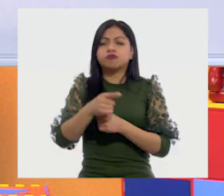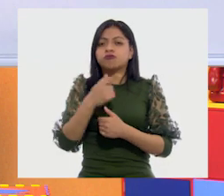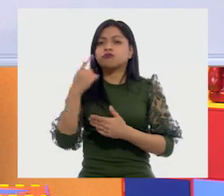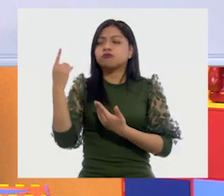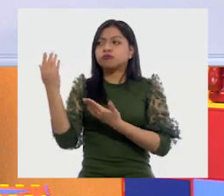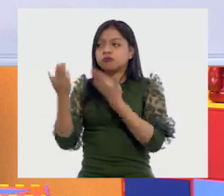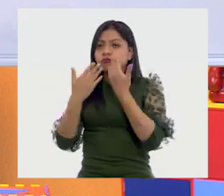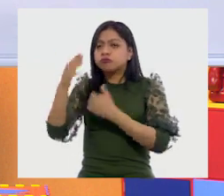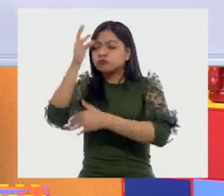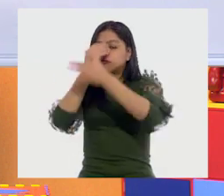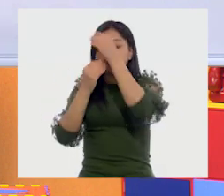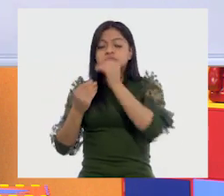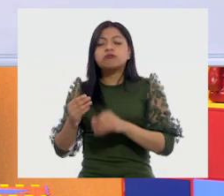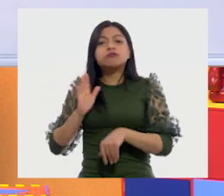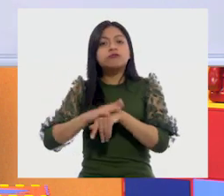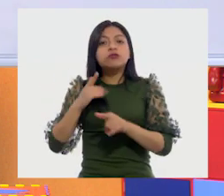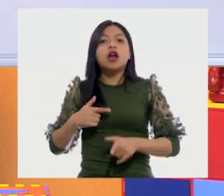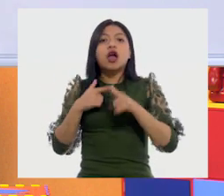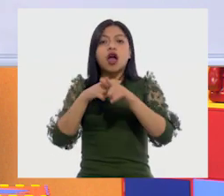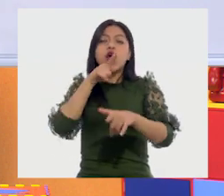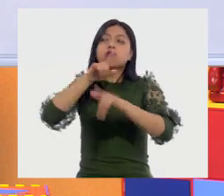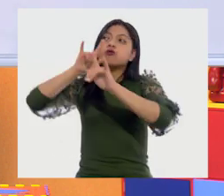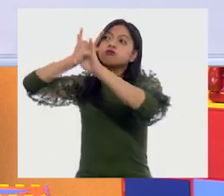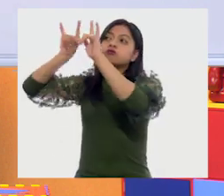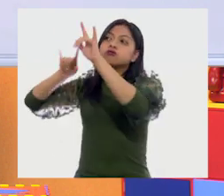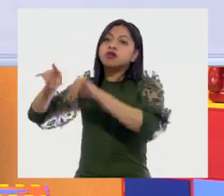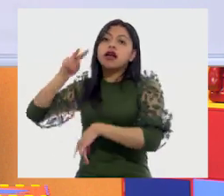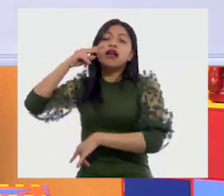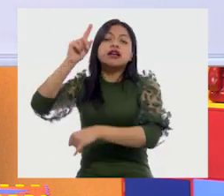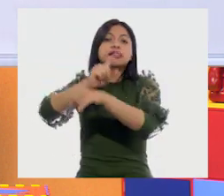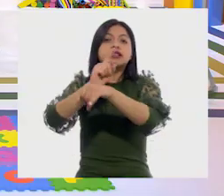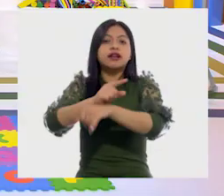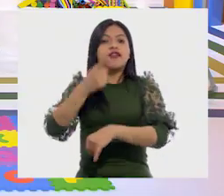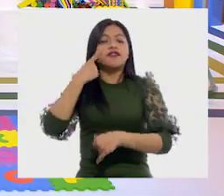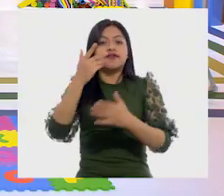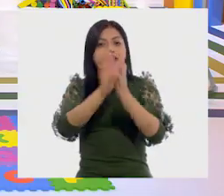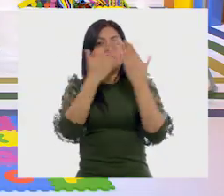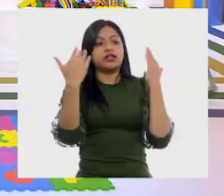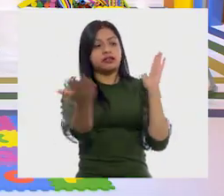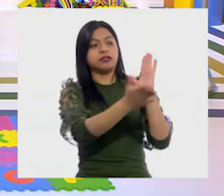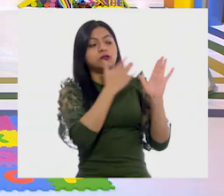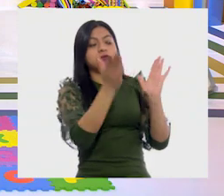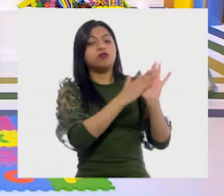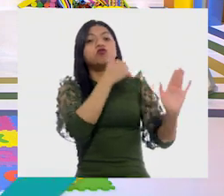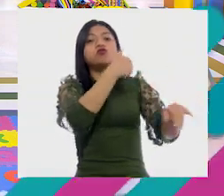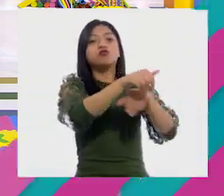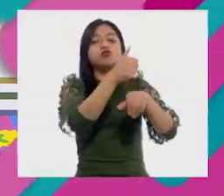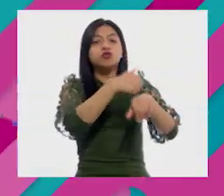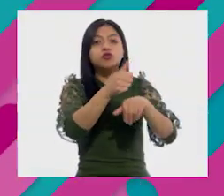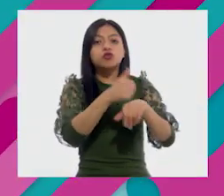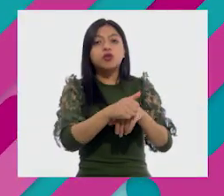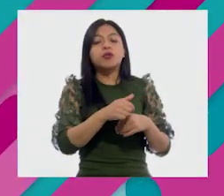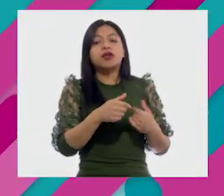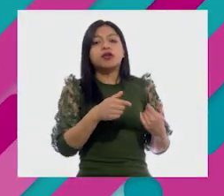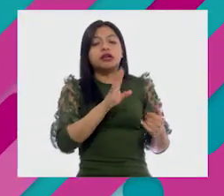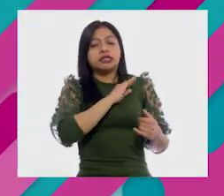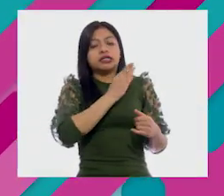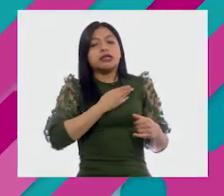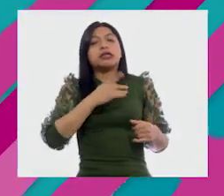carteles que tenemos en nuestra vida diaria, vamos a irnos a la página de nuestro libro de español, Lengua